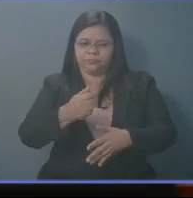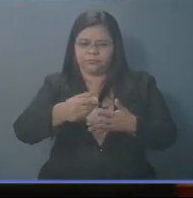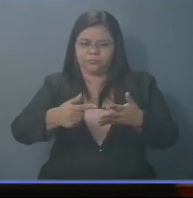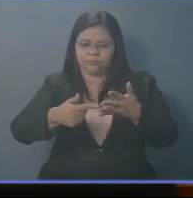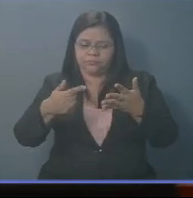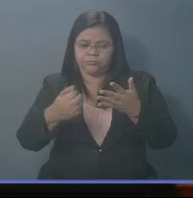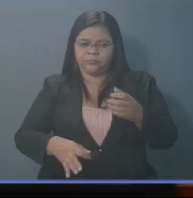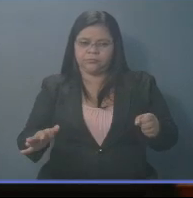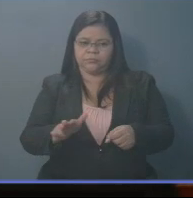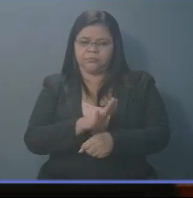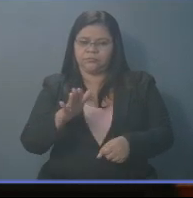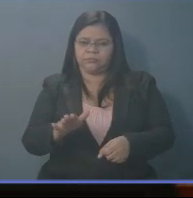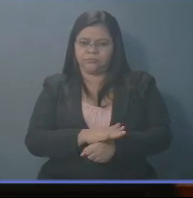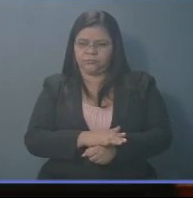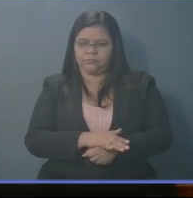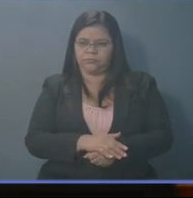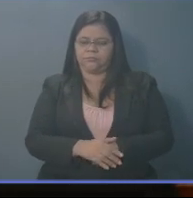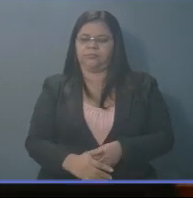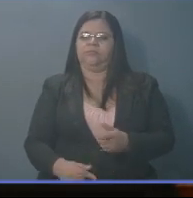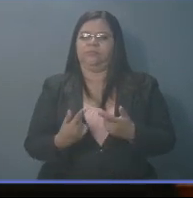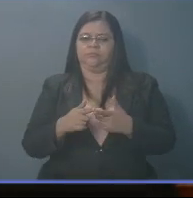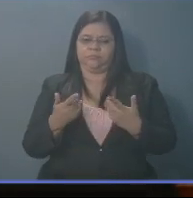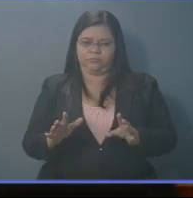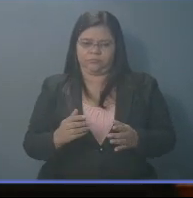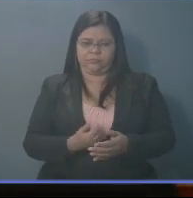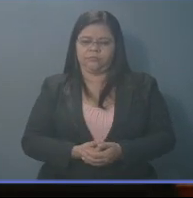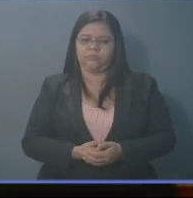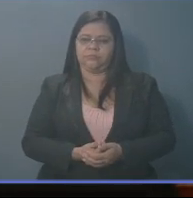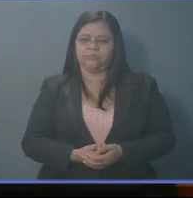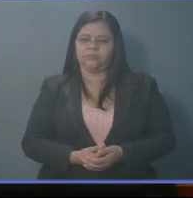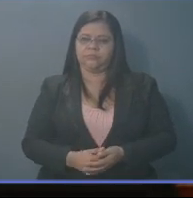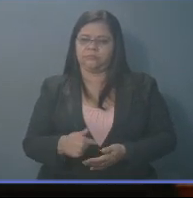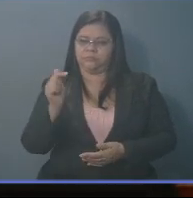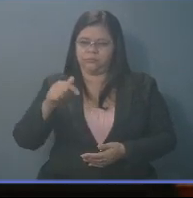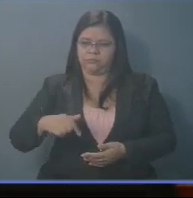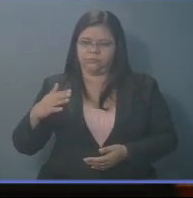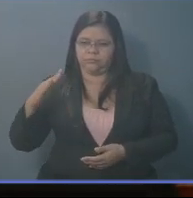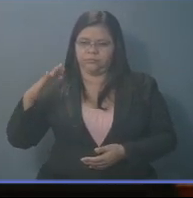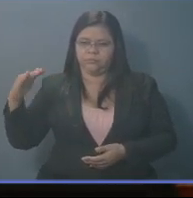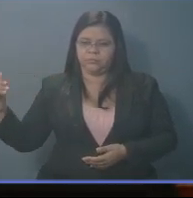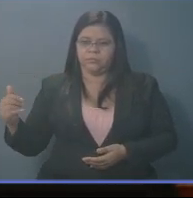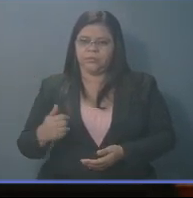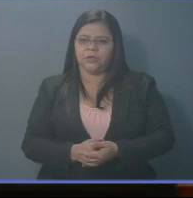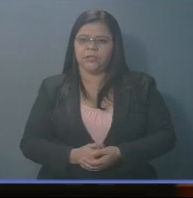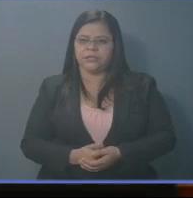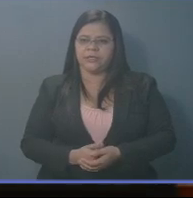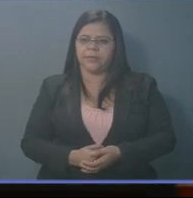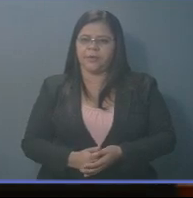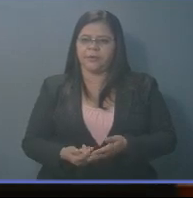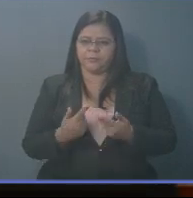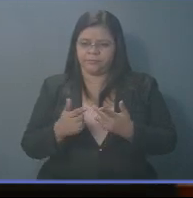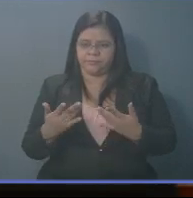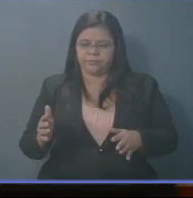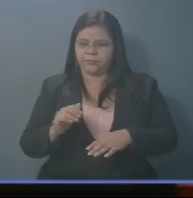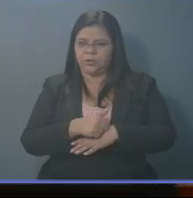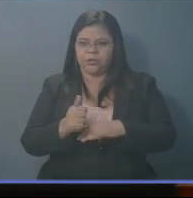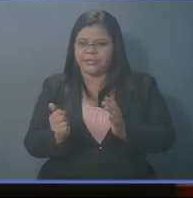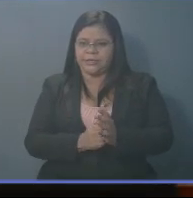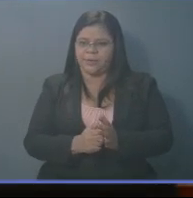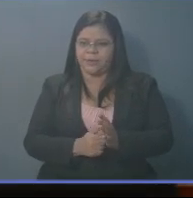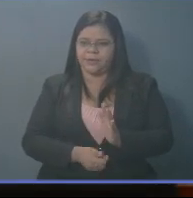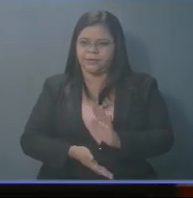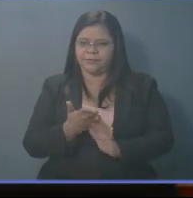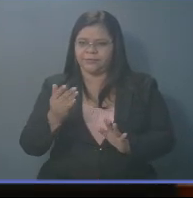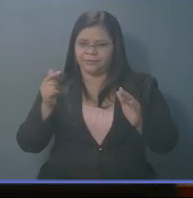necesaria para que se ejecute en el país, pero ya no lo va a ejecutar la Asamblea. Y esta noche